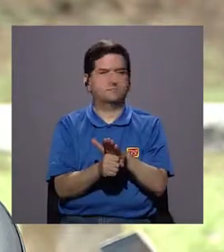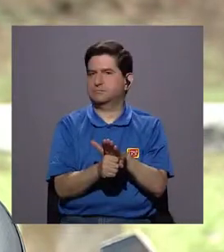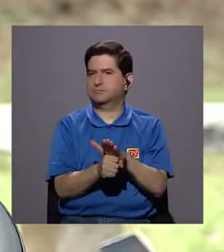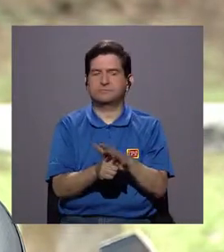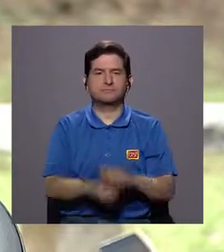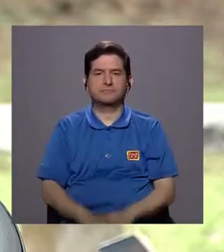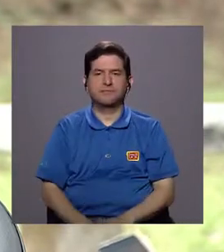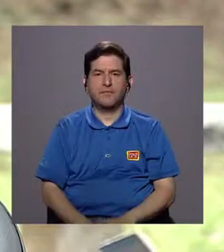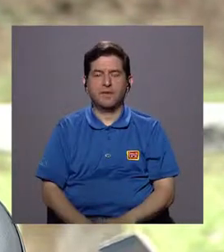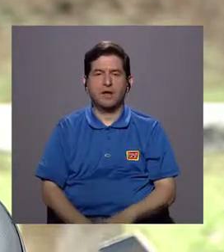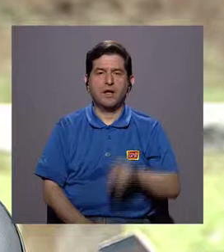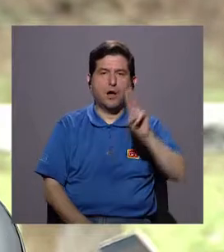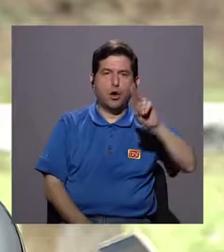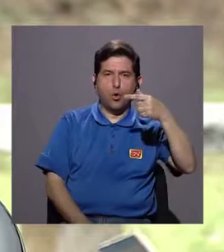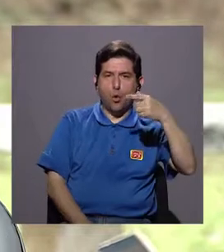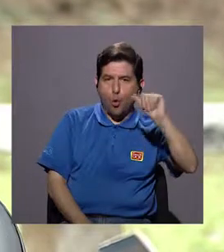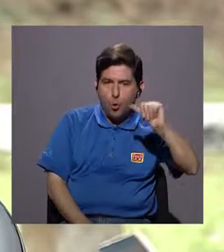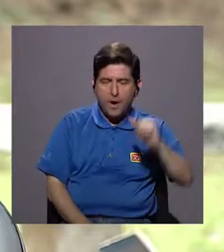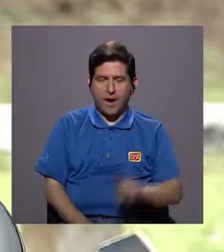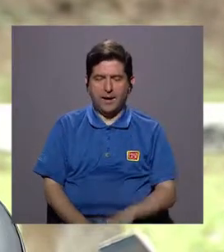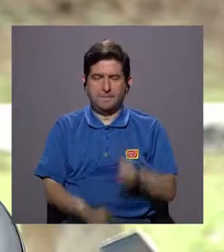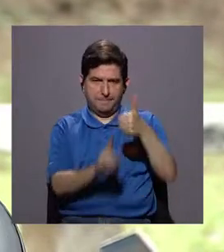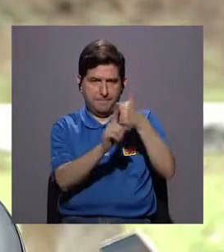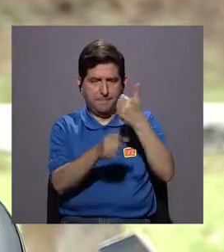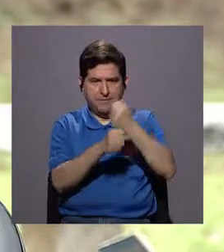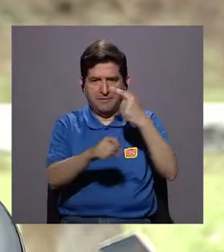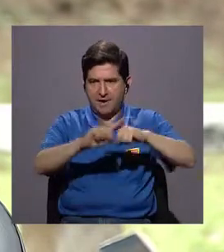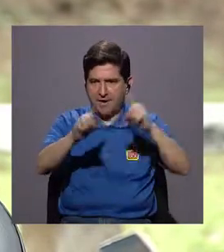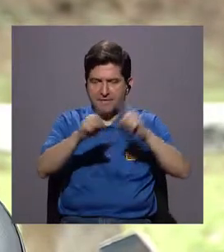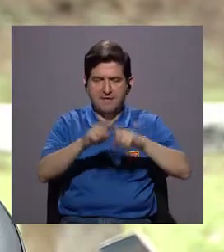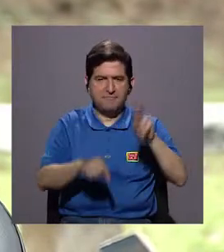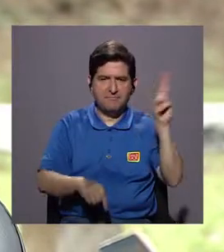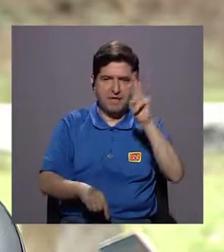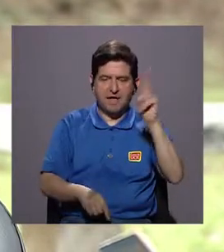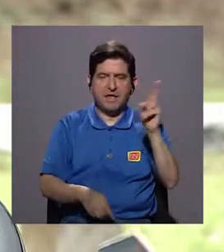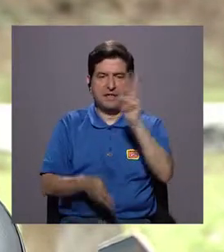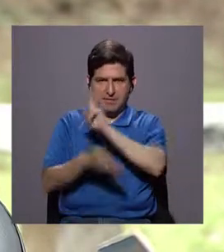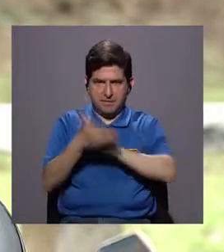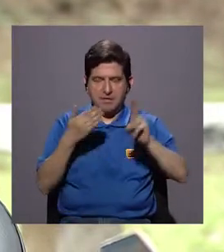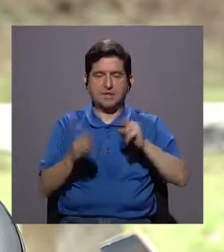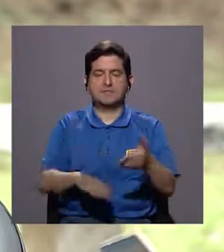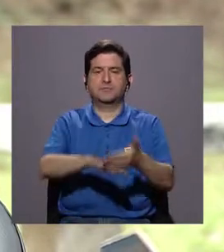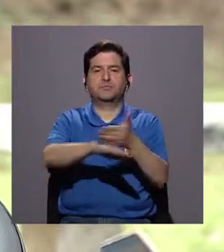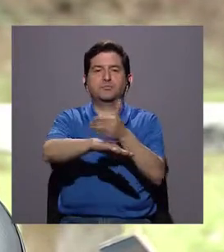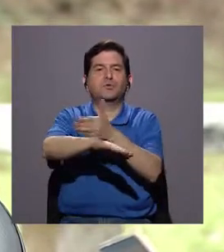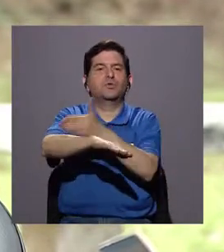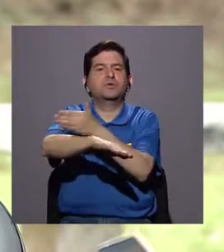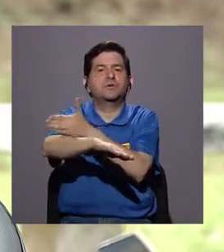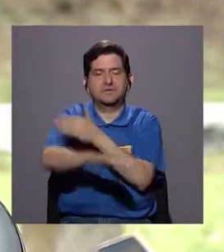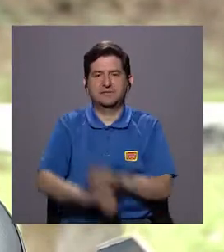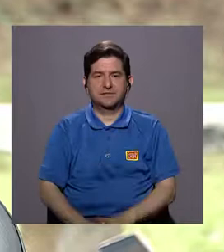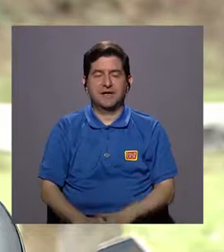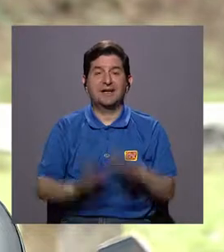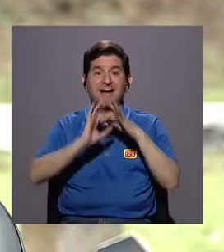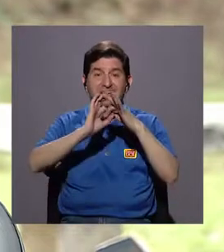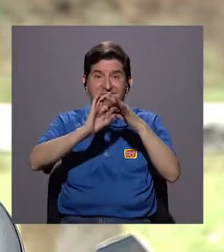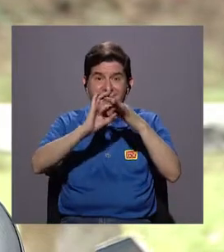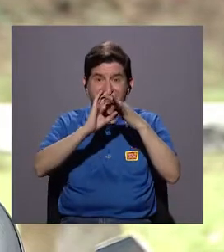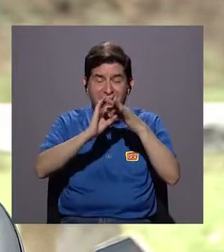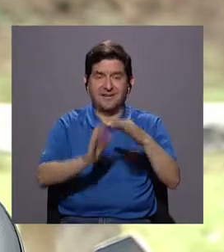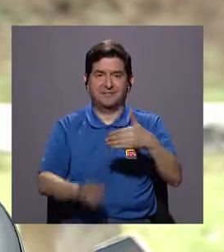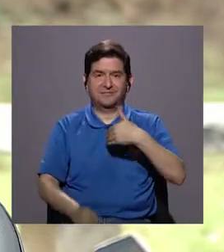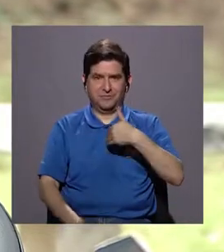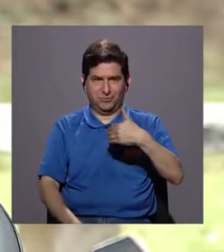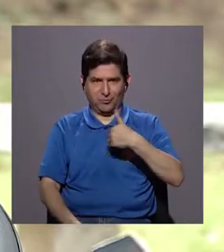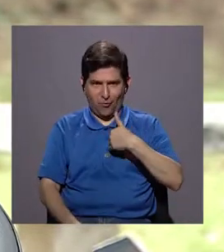Entonces, desde la Unidad de Gestión Ambiental, trabajamos con las diferentes unidades de la universidad para mejorar justamente la relación